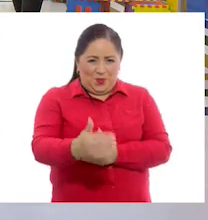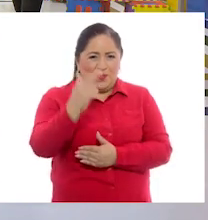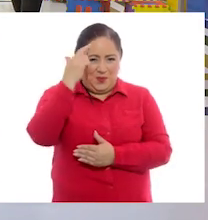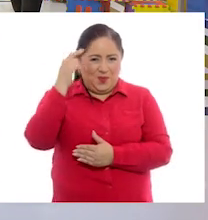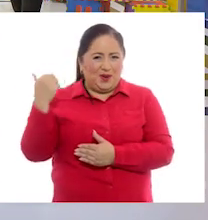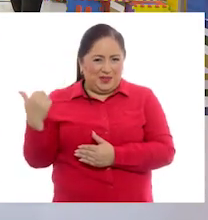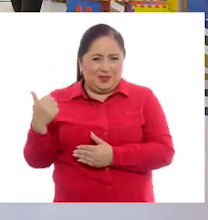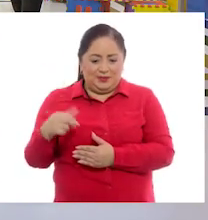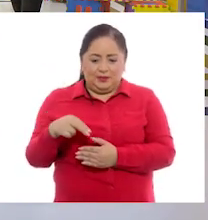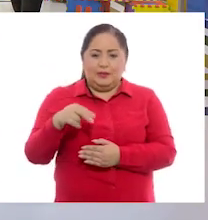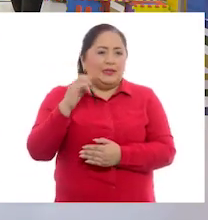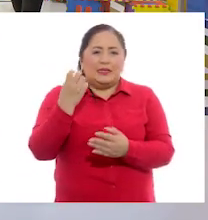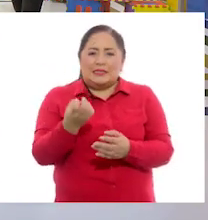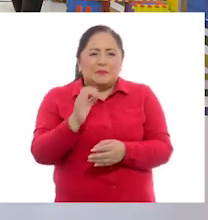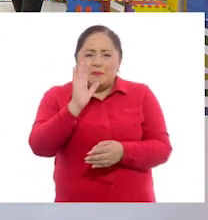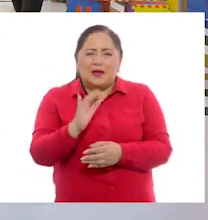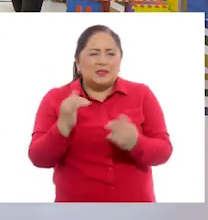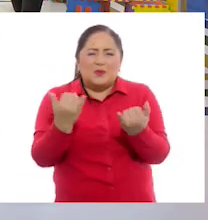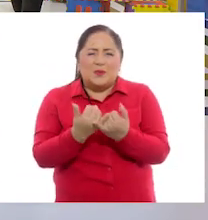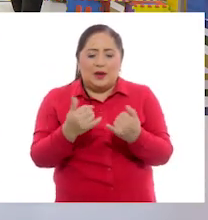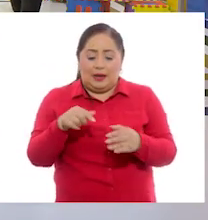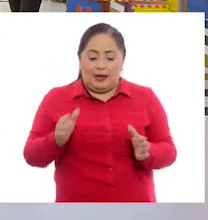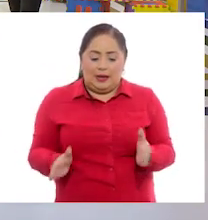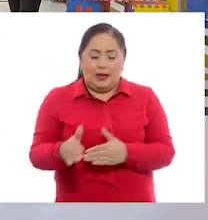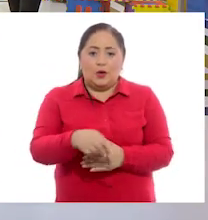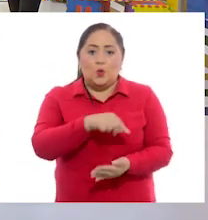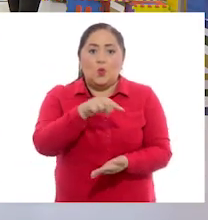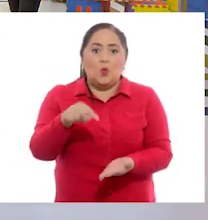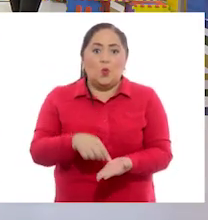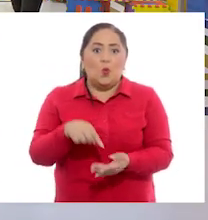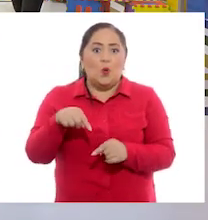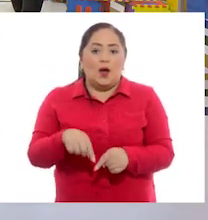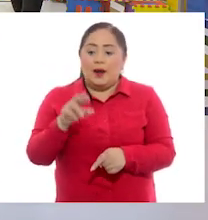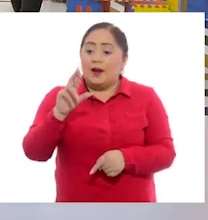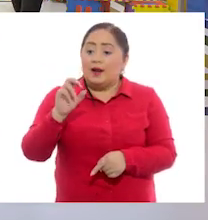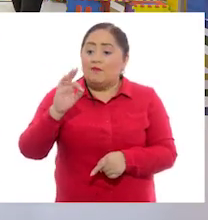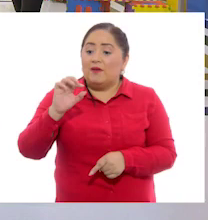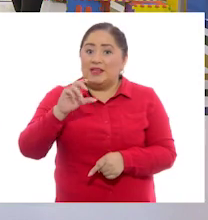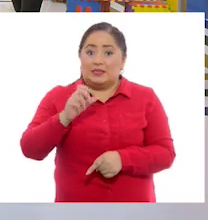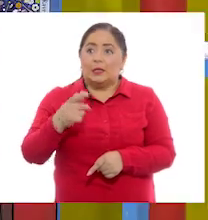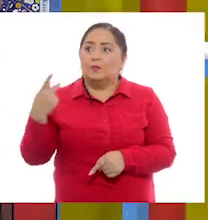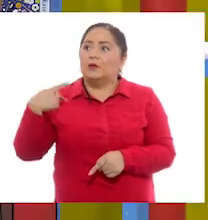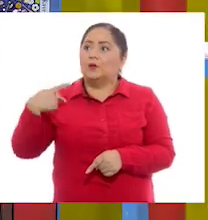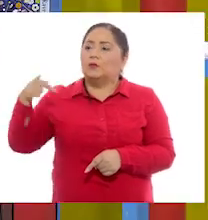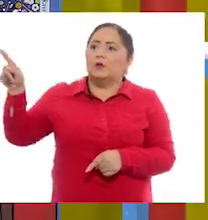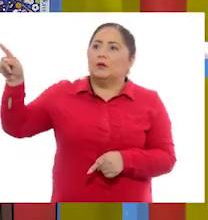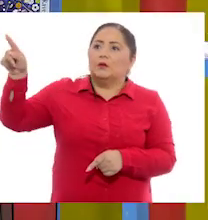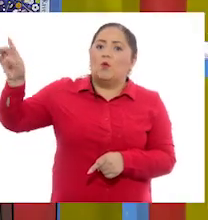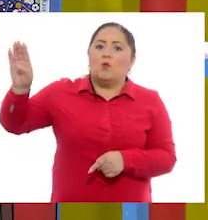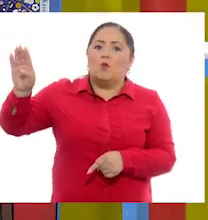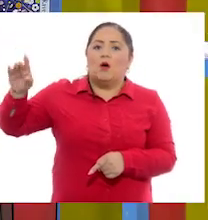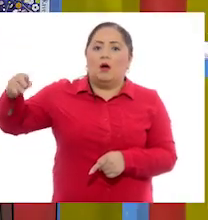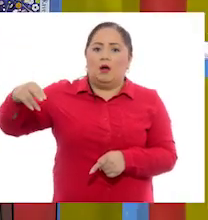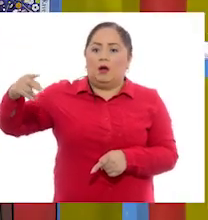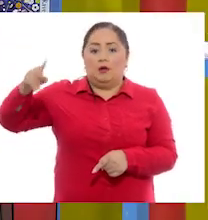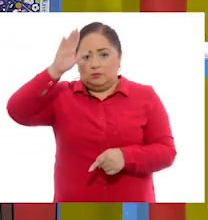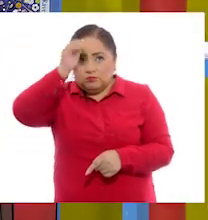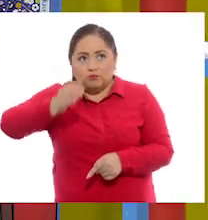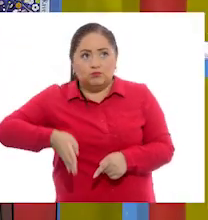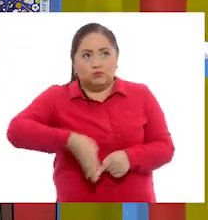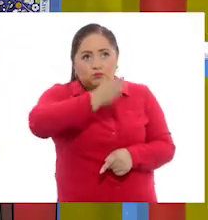Bueno, hagan de cuenta que el cubo era nuestro lugar de referencia. referencia, claro. Y ese lugar de referencia,